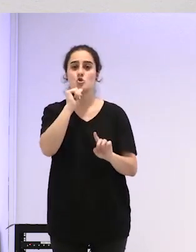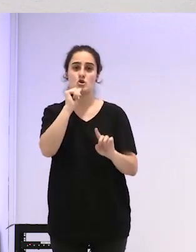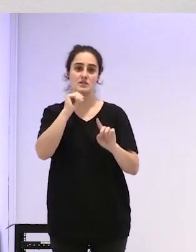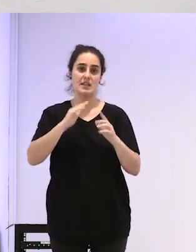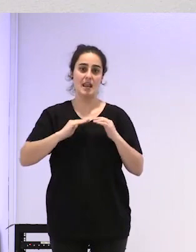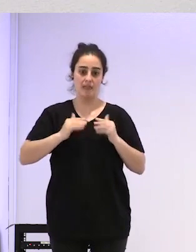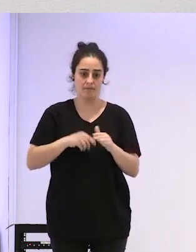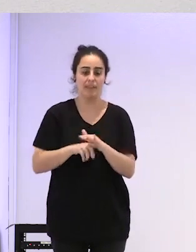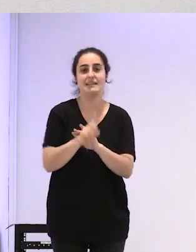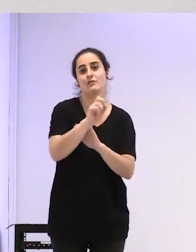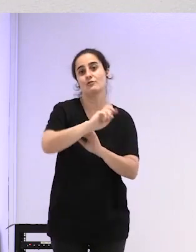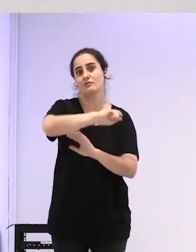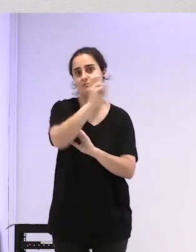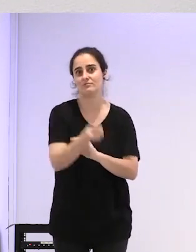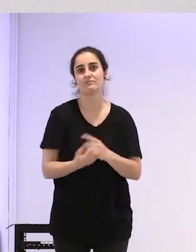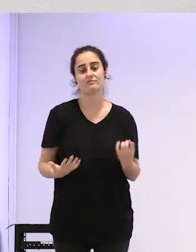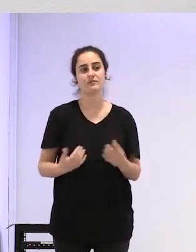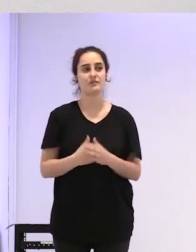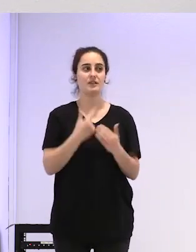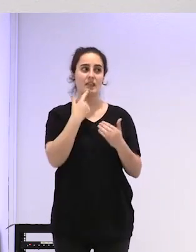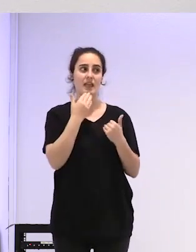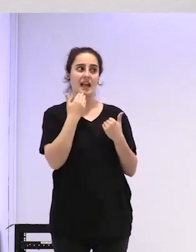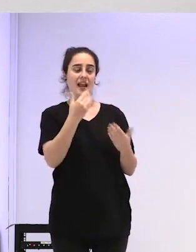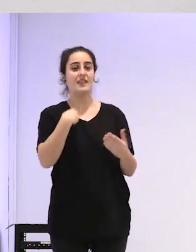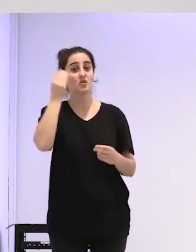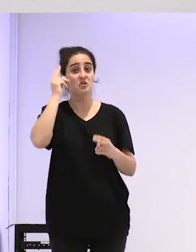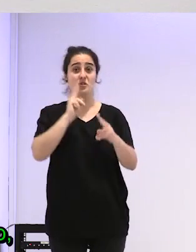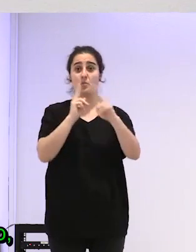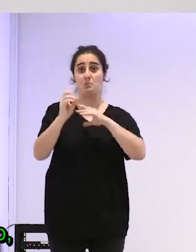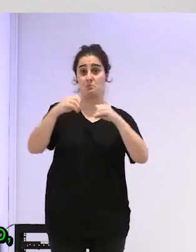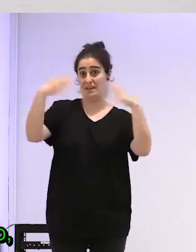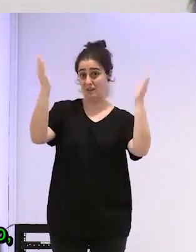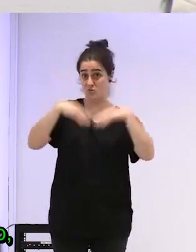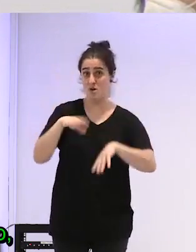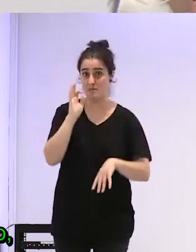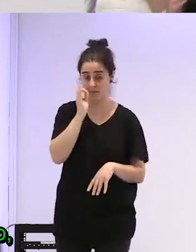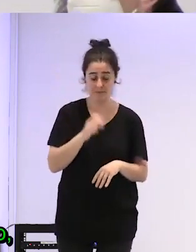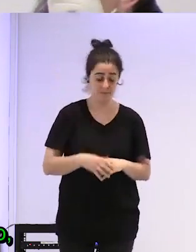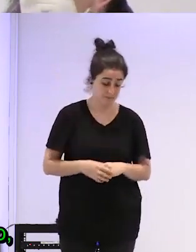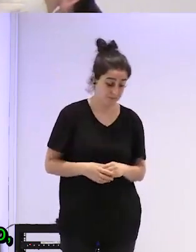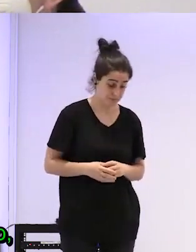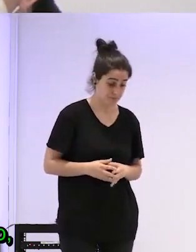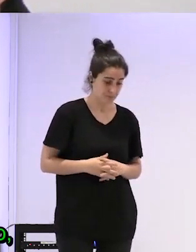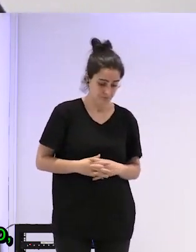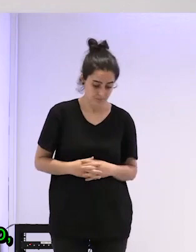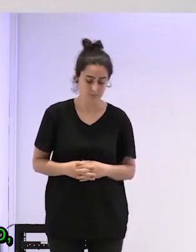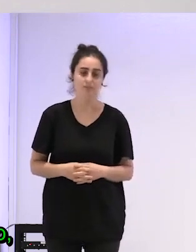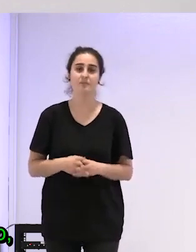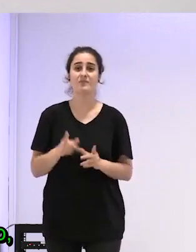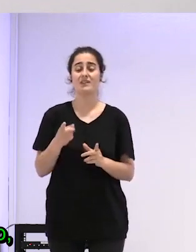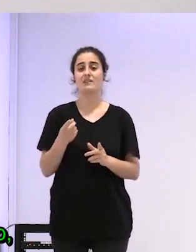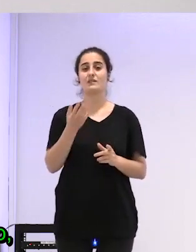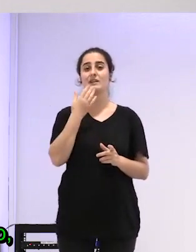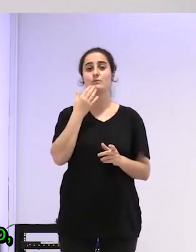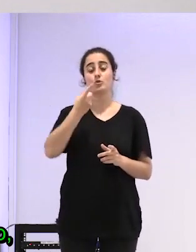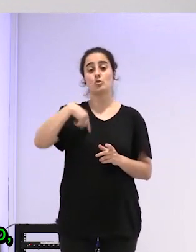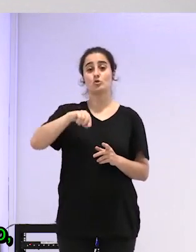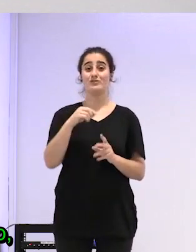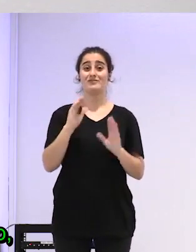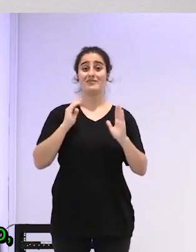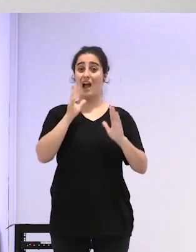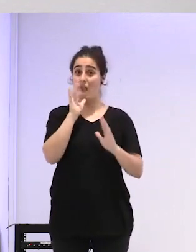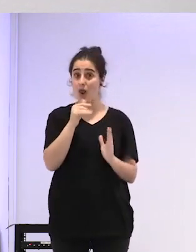y bueno dice gracias pero tampoco creo que haya una respuesta mágica ¿no? bueno es lo que decía que ahora por ejemplo nosotros en niñas trans